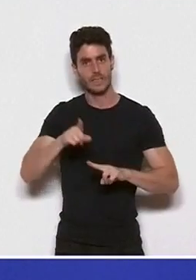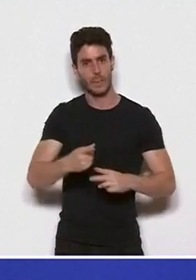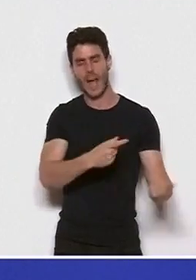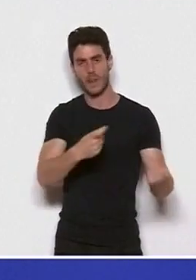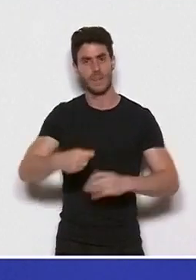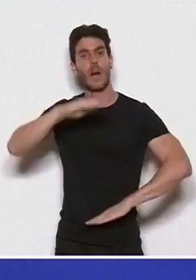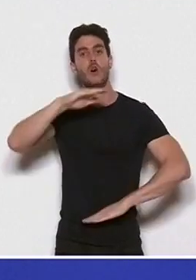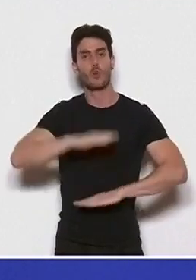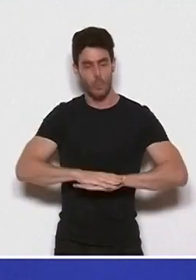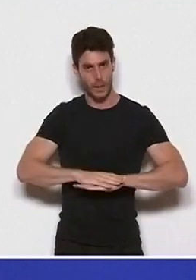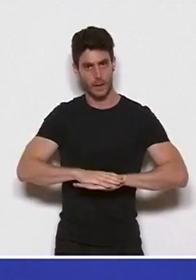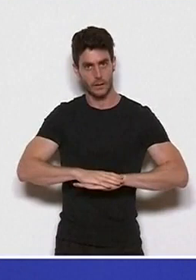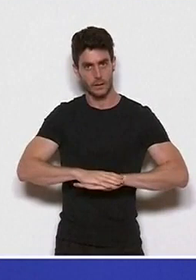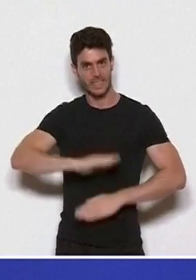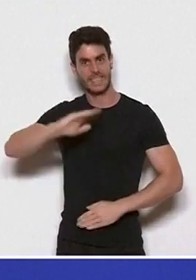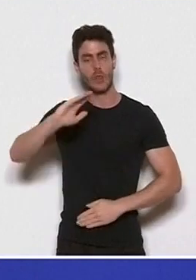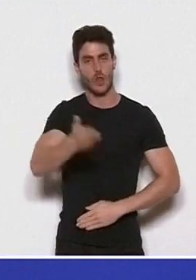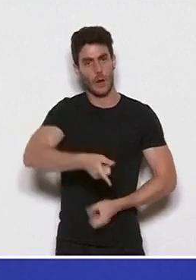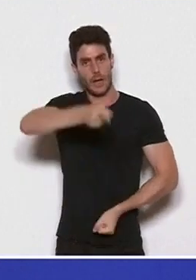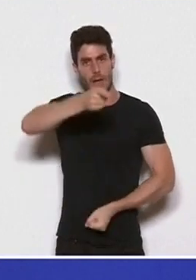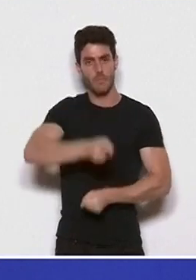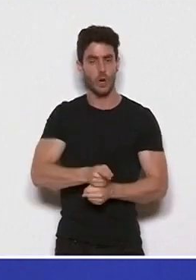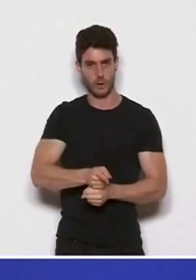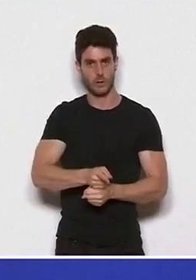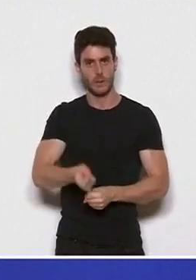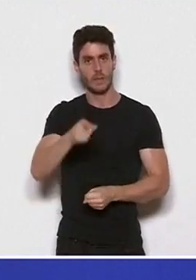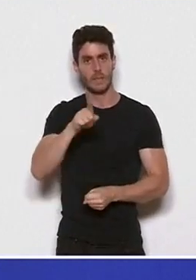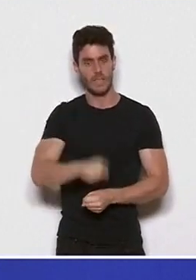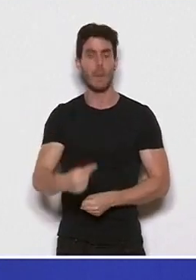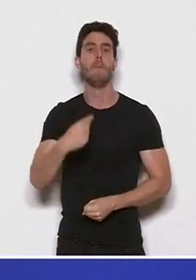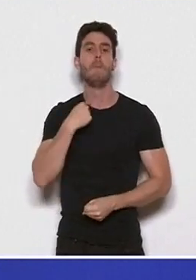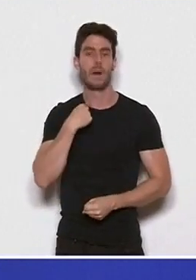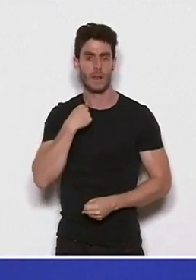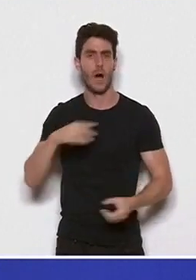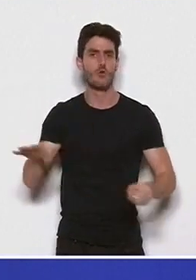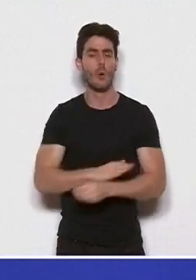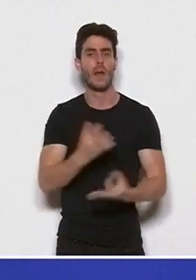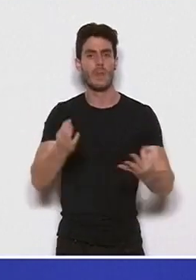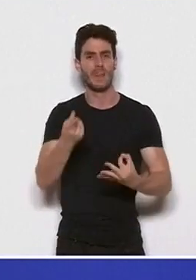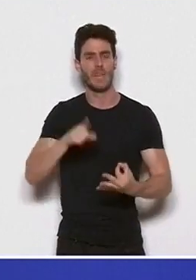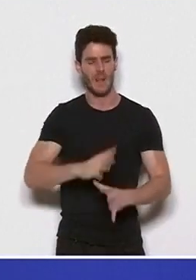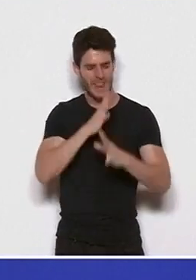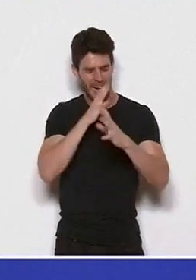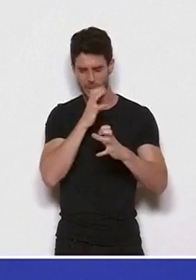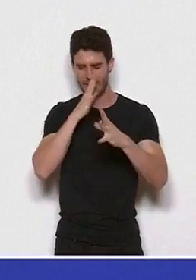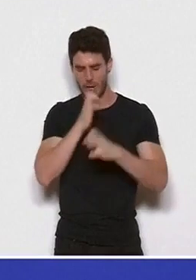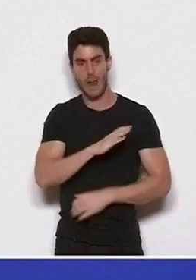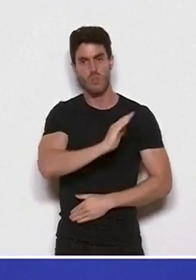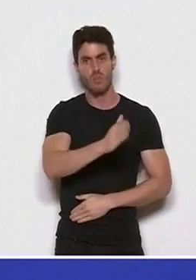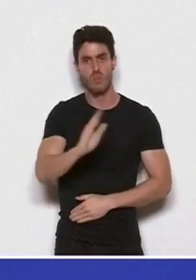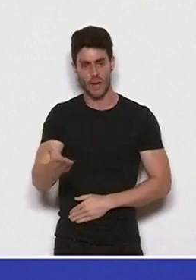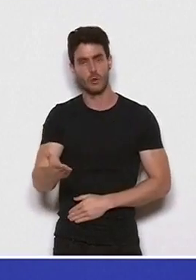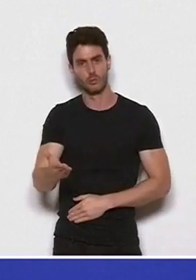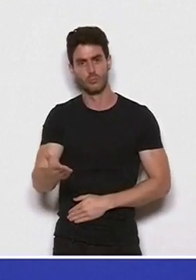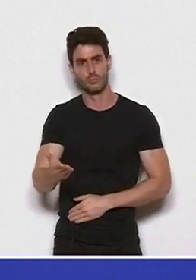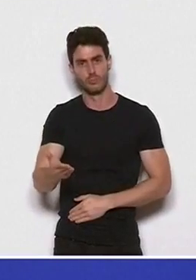cumplir las sanciones impuestas que deben responder también a las pérdidas y a los terribles daños causados a